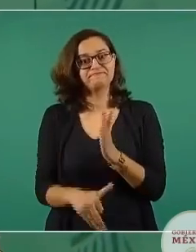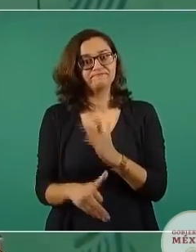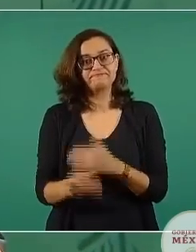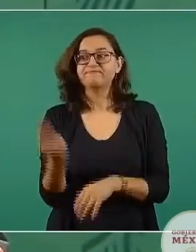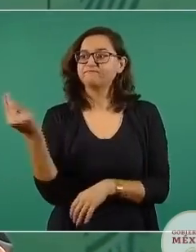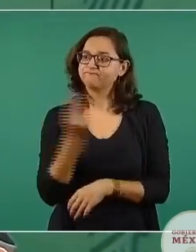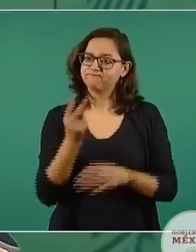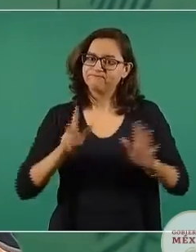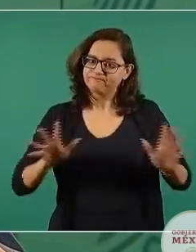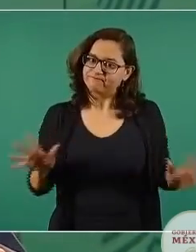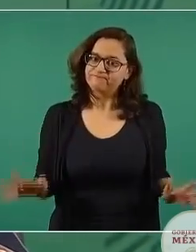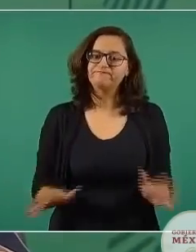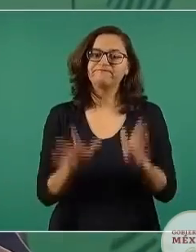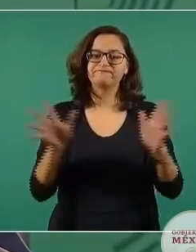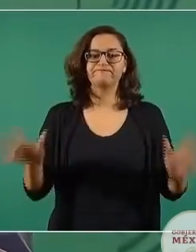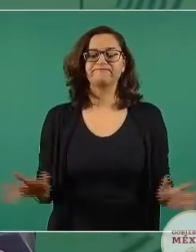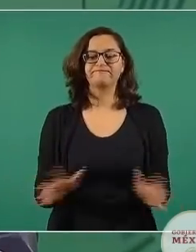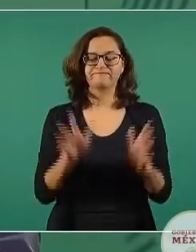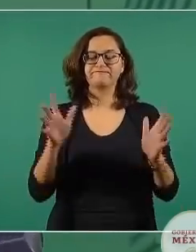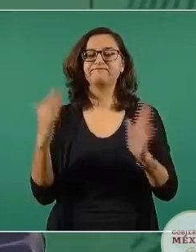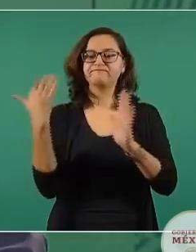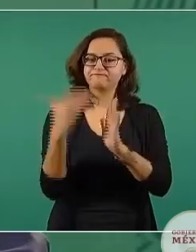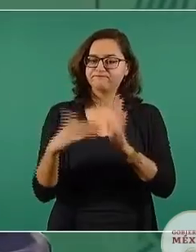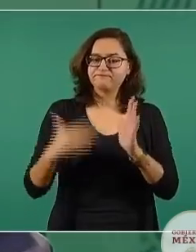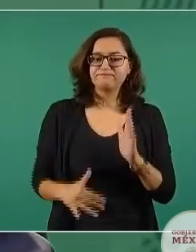Es muy importante,